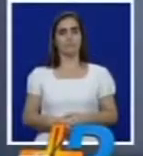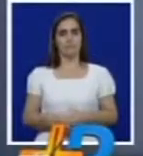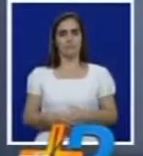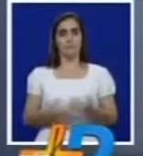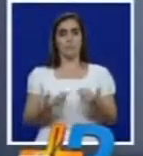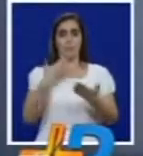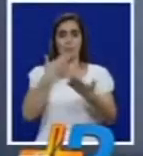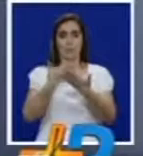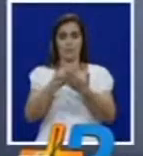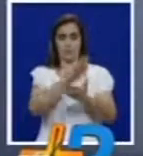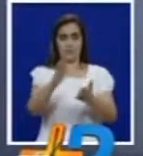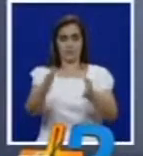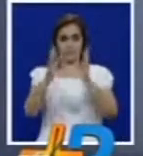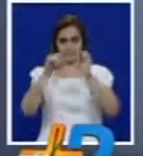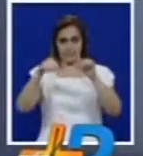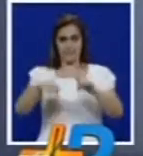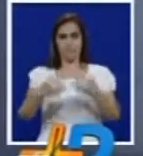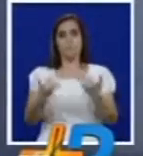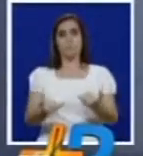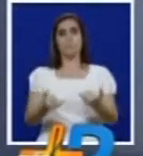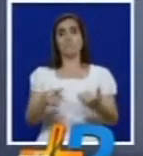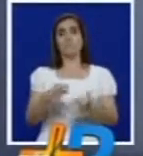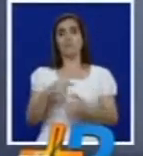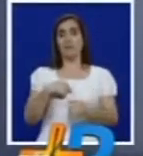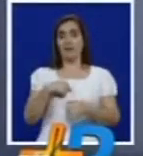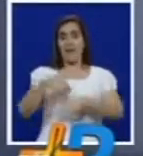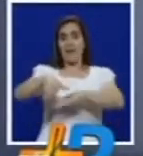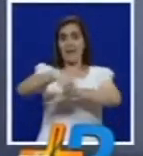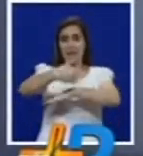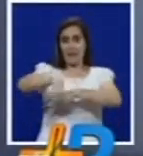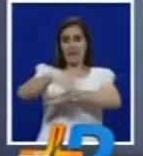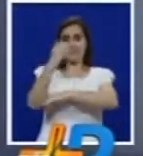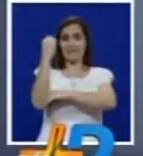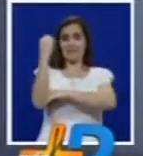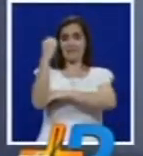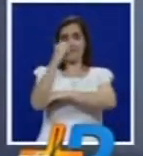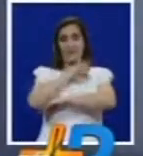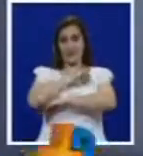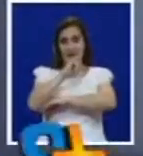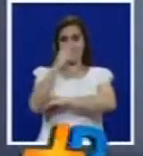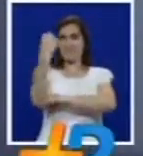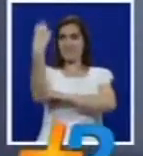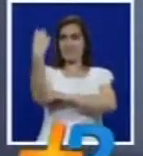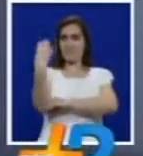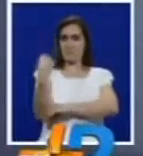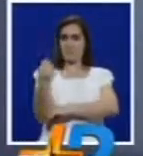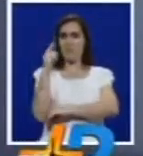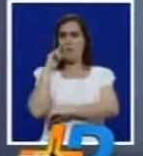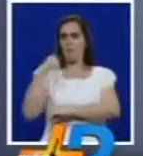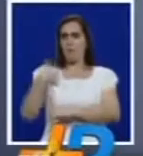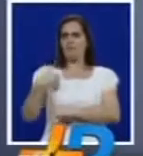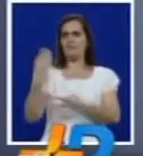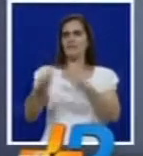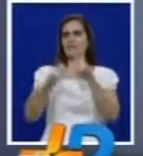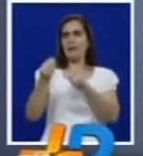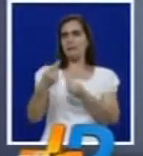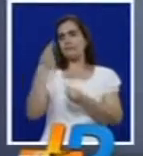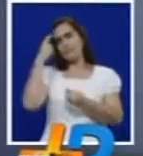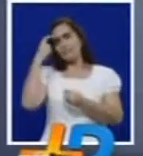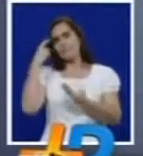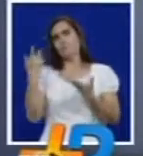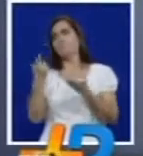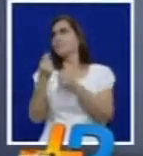gracias por seguir con nosotros no es raro encontrar en los semáforos de Cali jóvenes que se rebuscan el sustento diario mediante